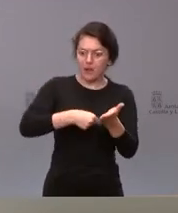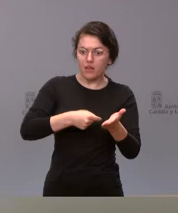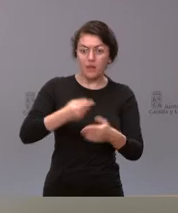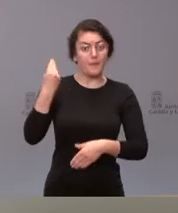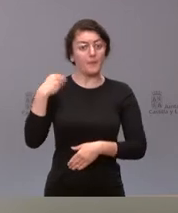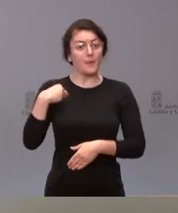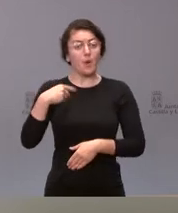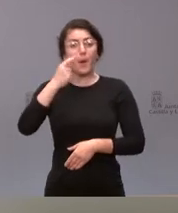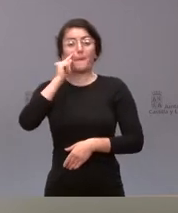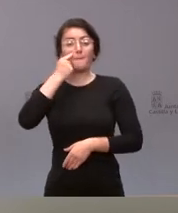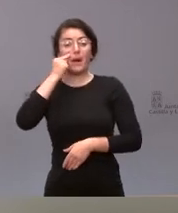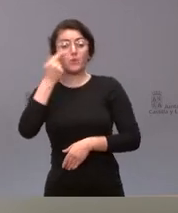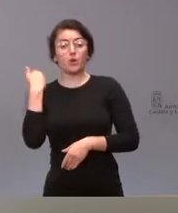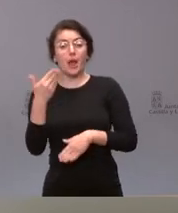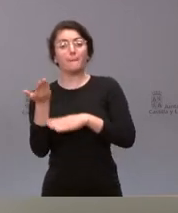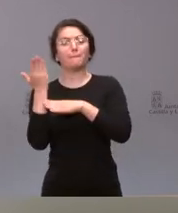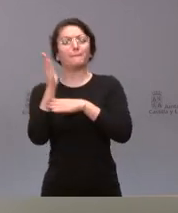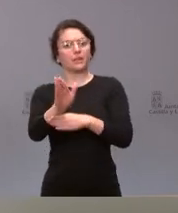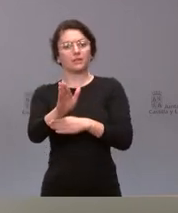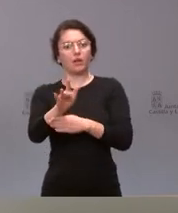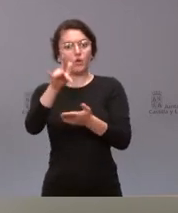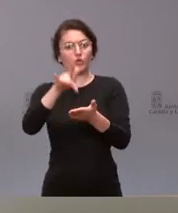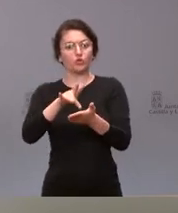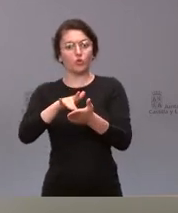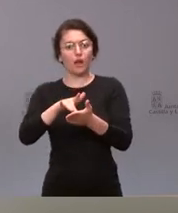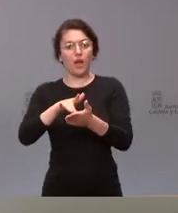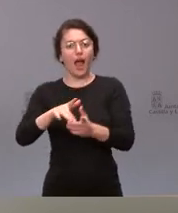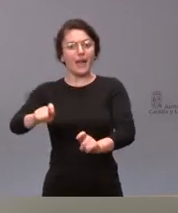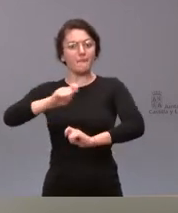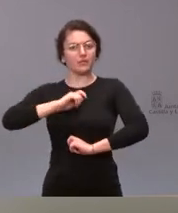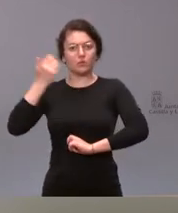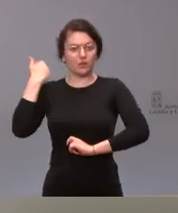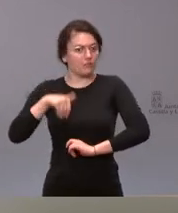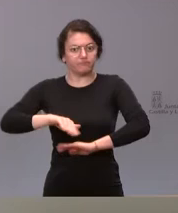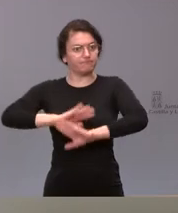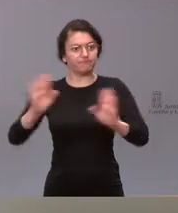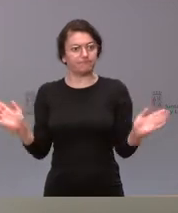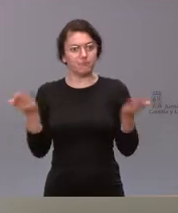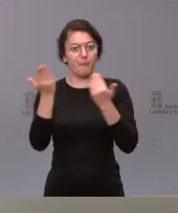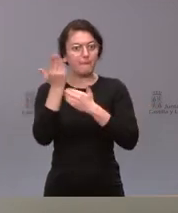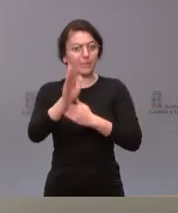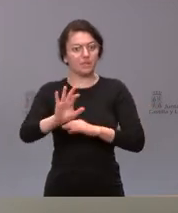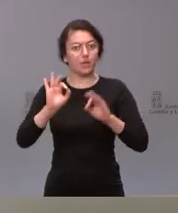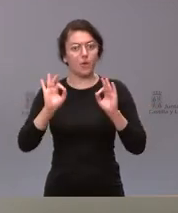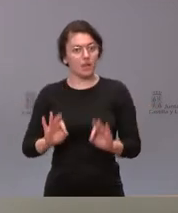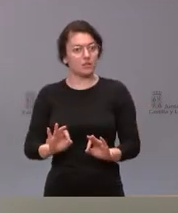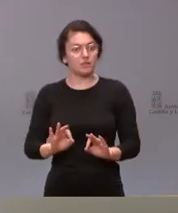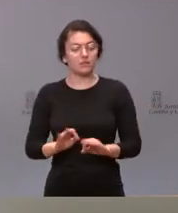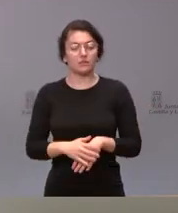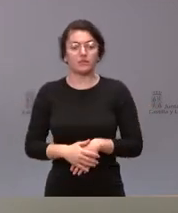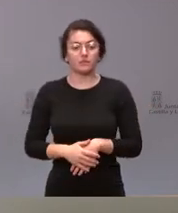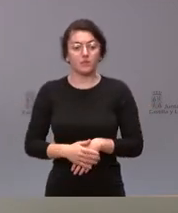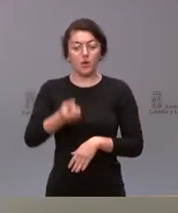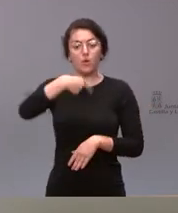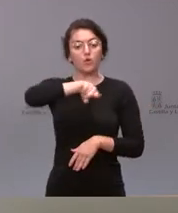en la sesión de investidura cuando obtuvo la confianza de la cámara a partir de ahí que hemos reafirmado en la Junta de